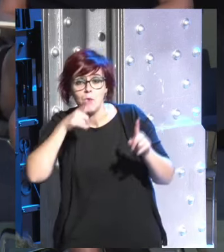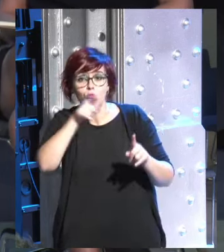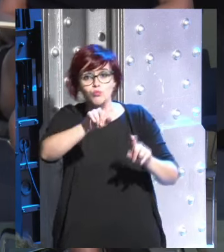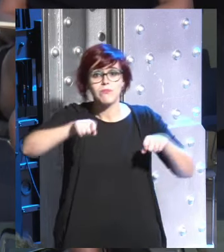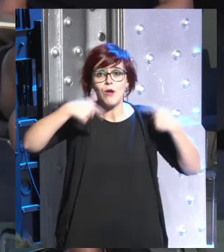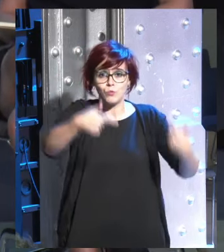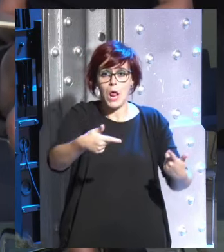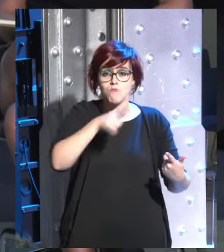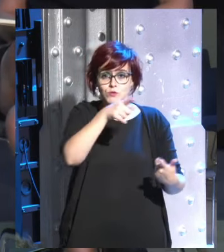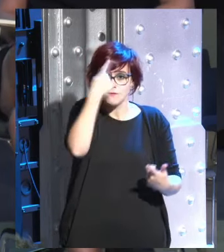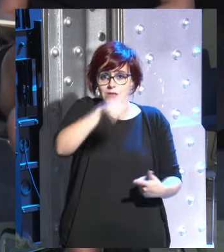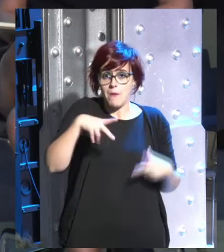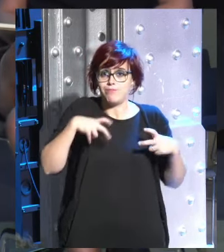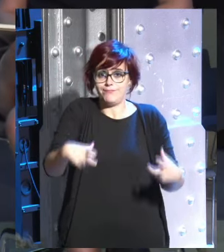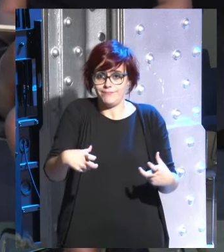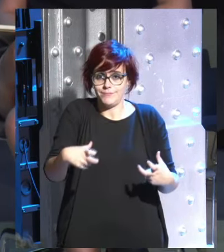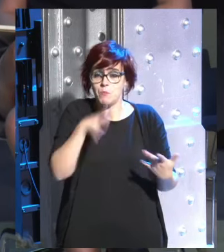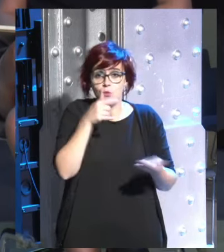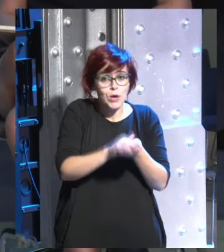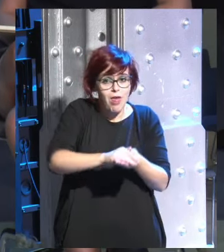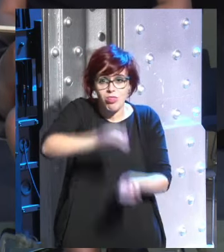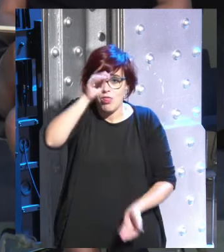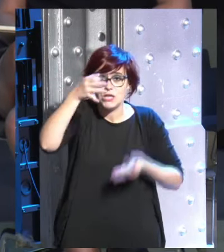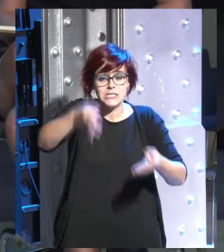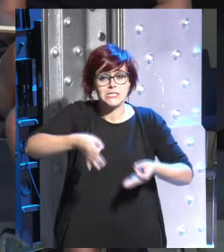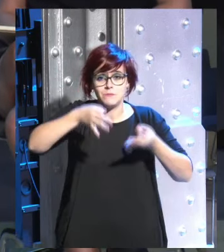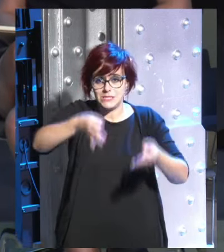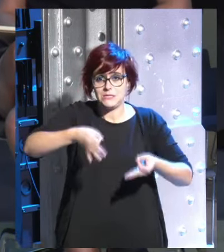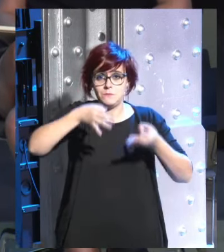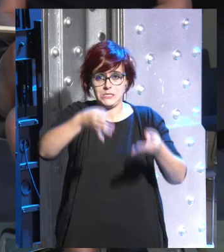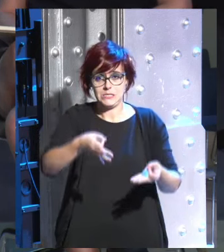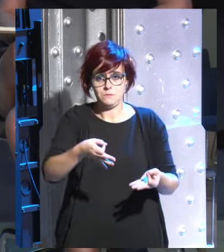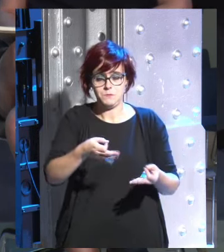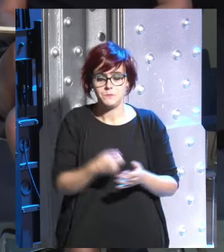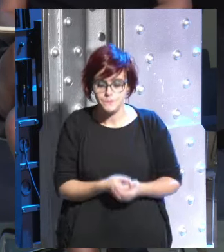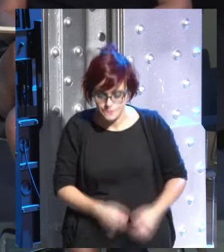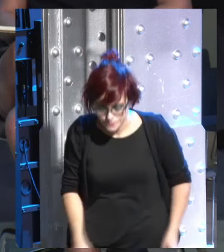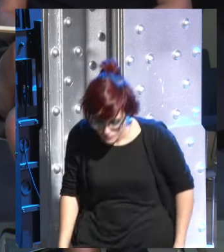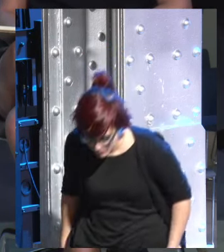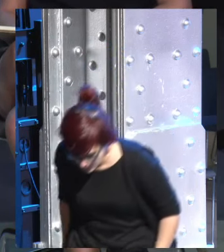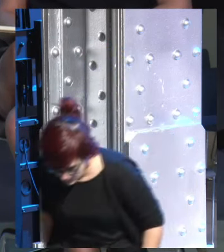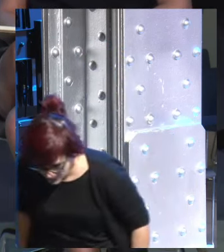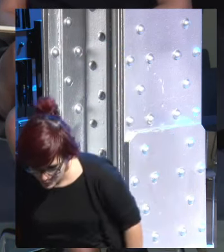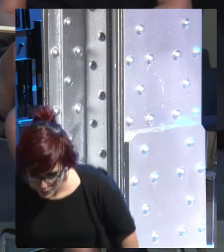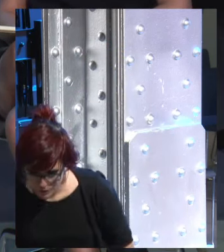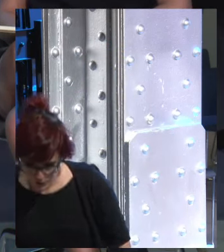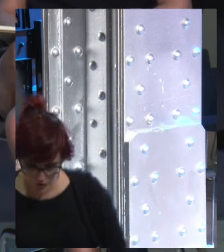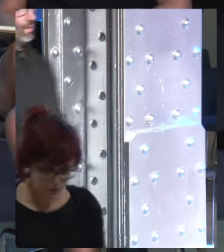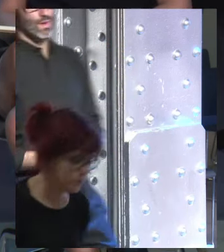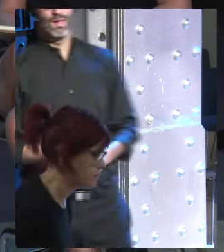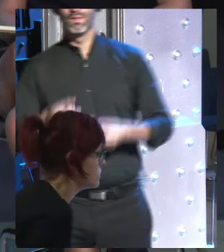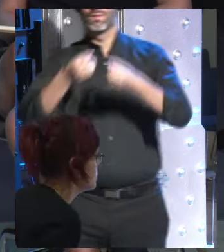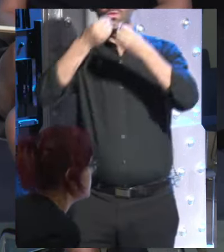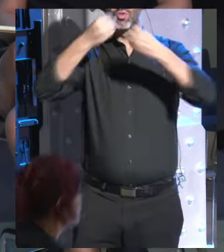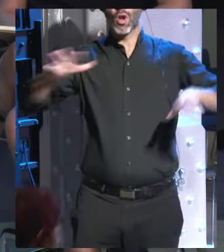natural es lo que ya sabes has crecido en ello la historia nos puede ayudar a liberarnos hasta cierto punto